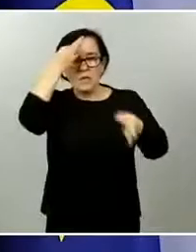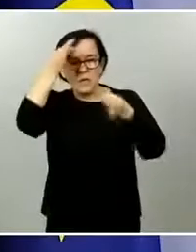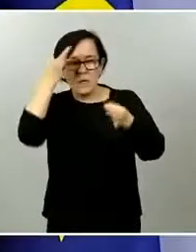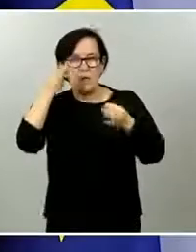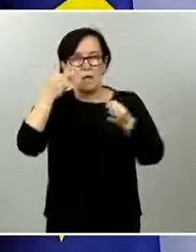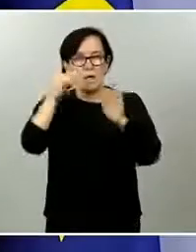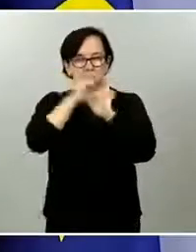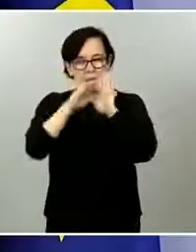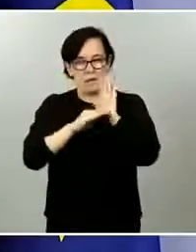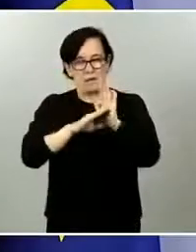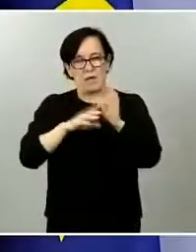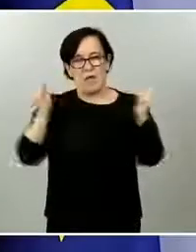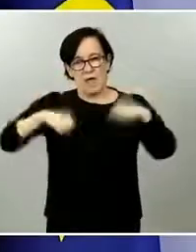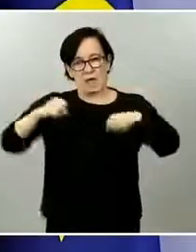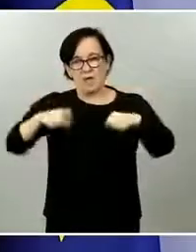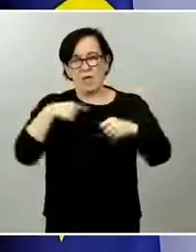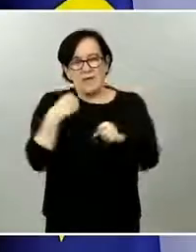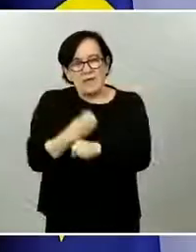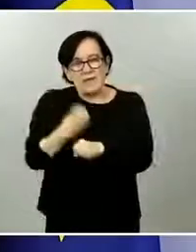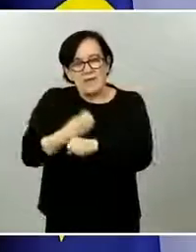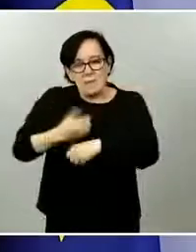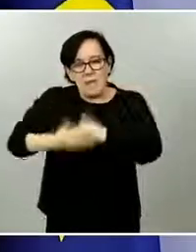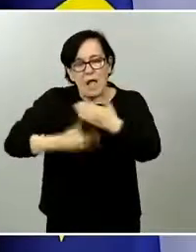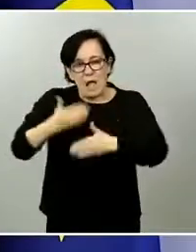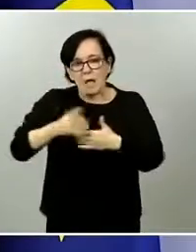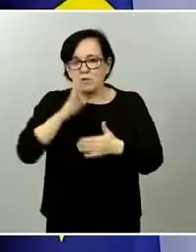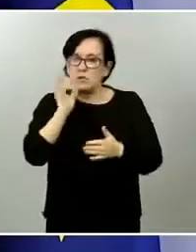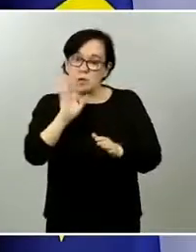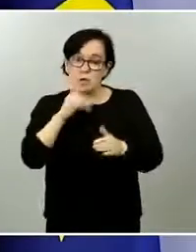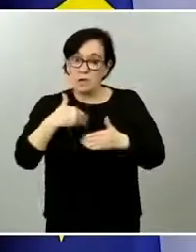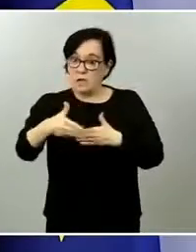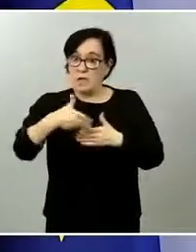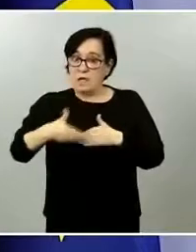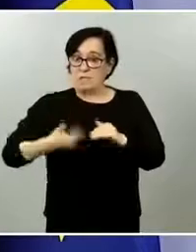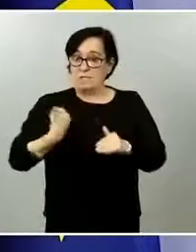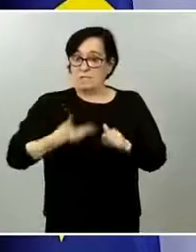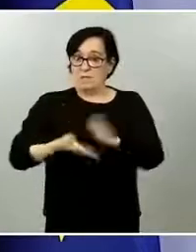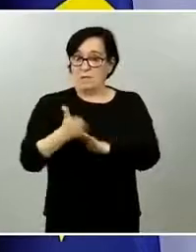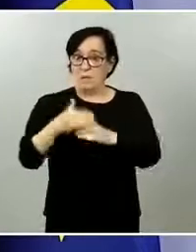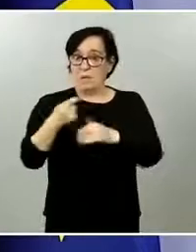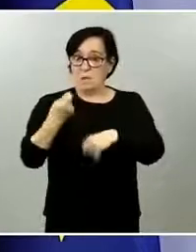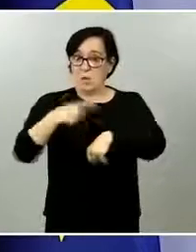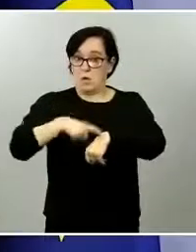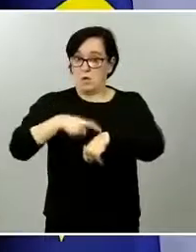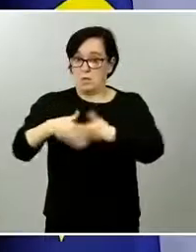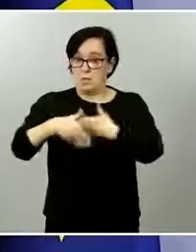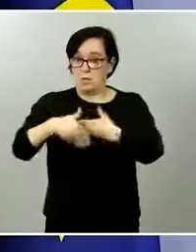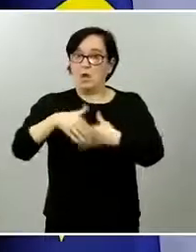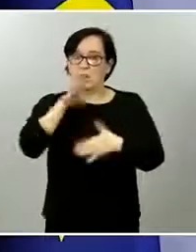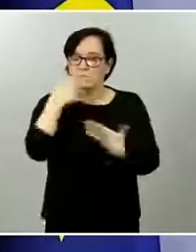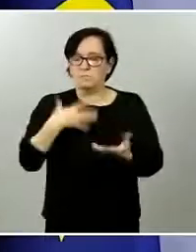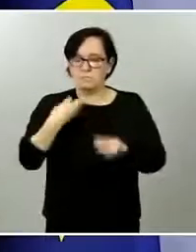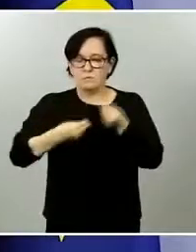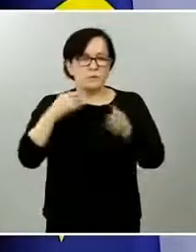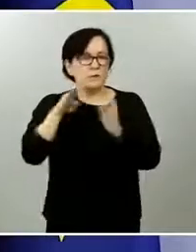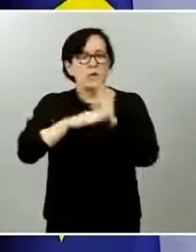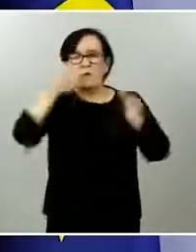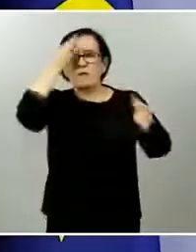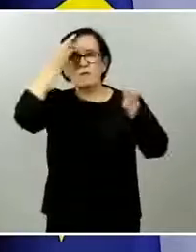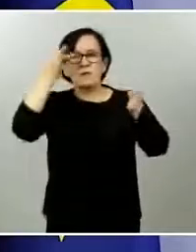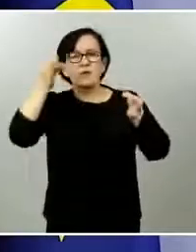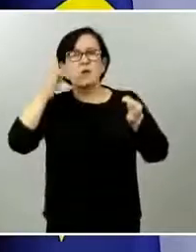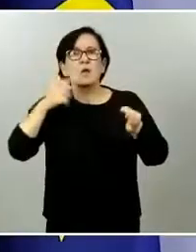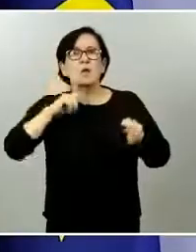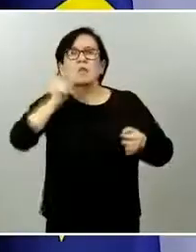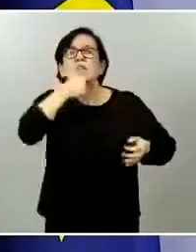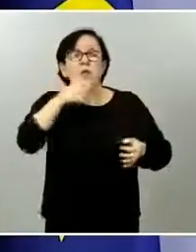navales qué tipo de condiciones se tienen que cumplir y cuando lleguen aquí qué tipo de requisitos y qué tipo de medidas se tienen que adoptar